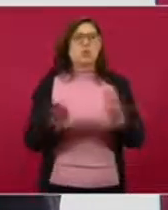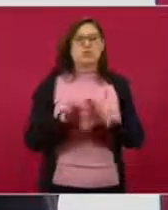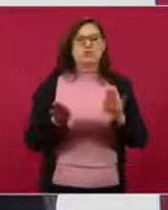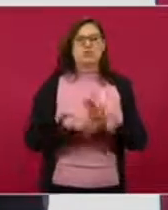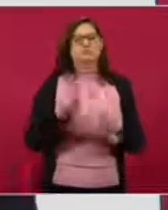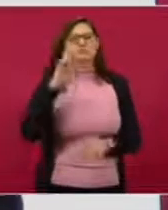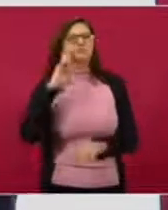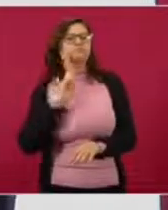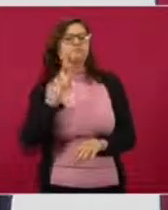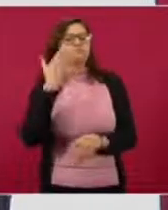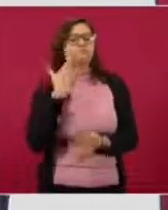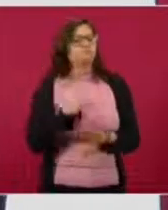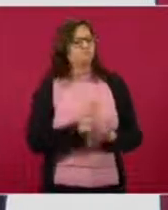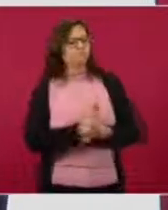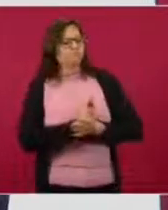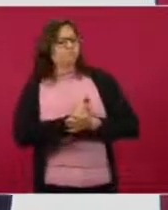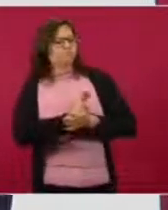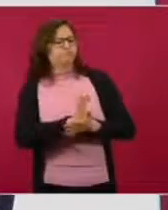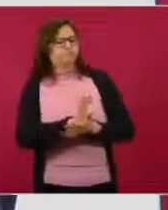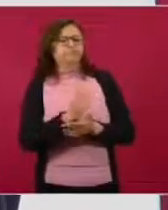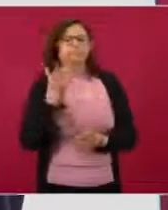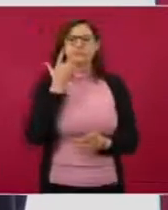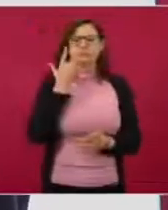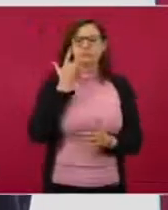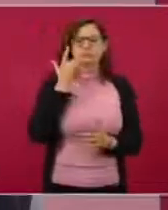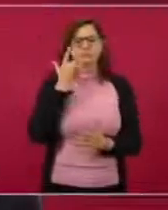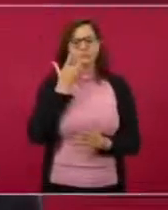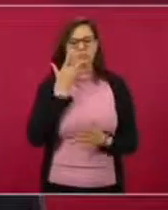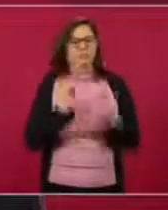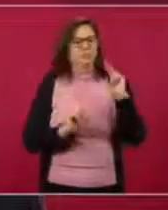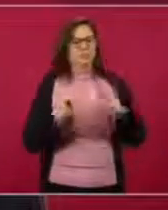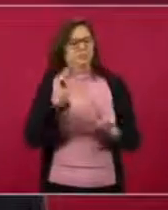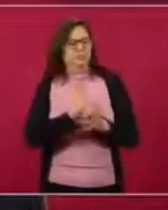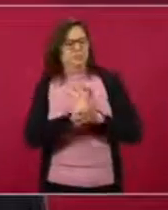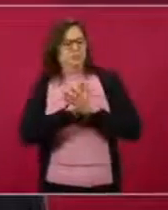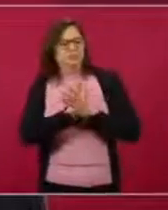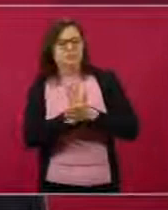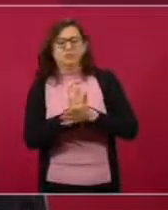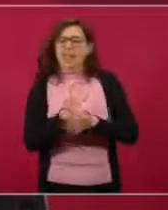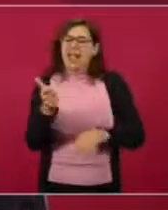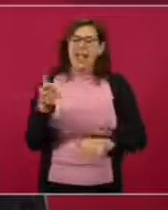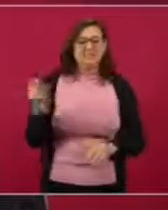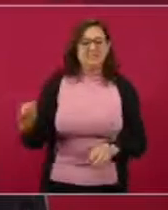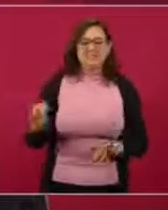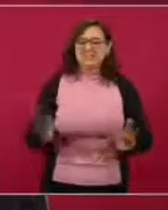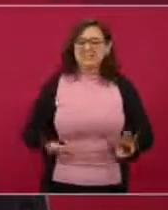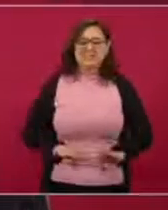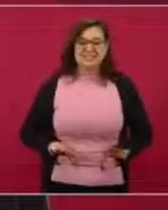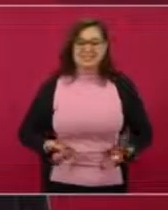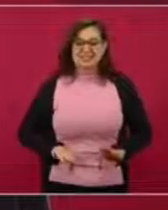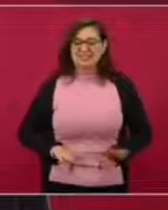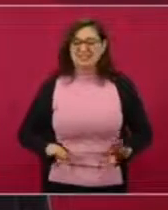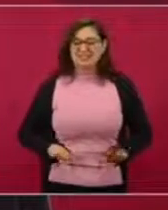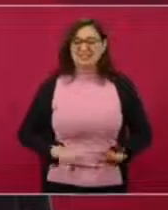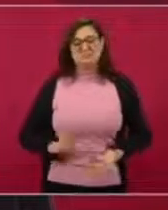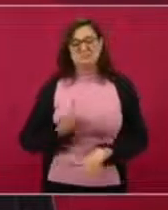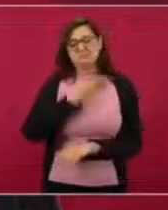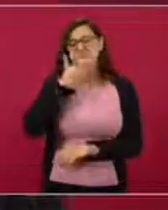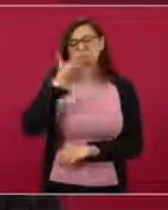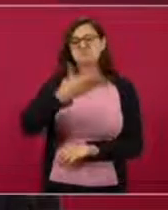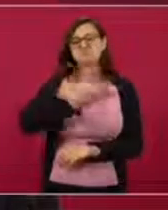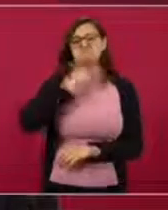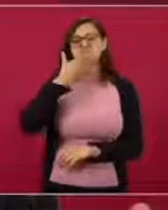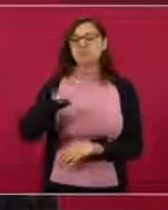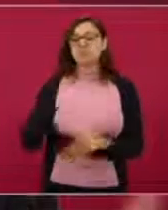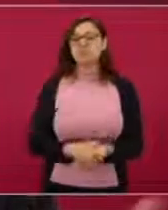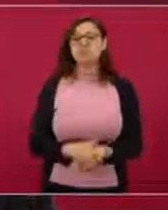Entonces, todo eso lo estamos viviendo, son